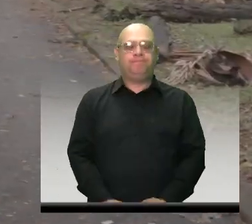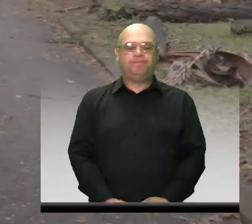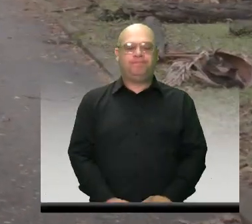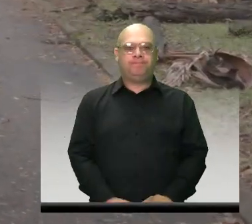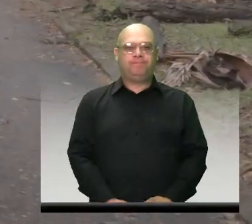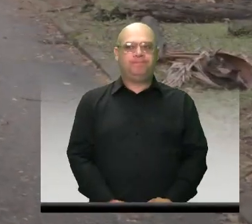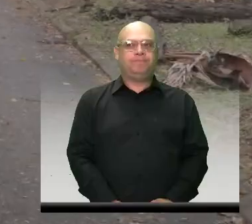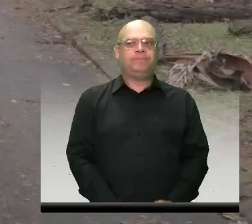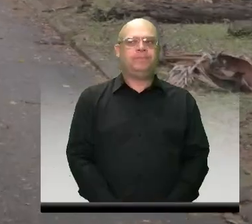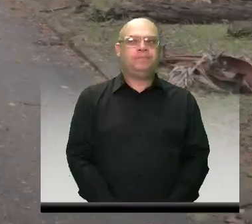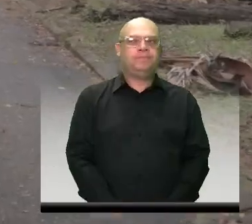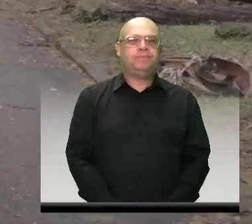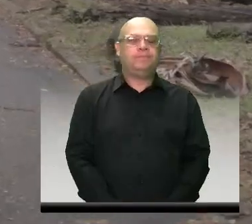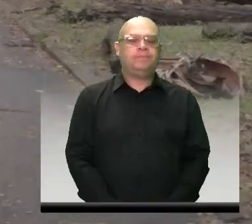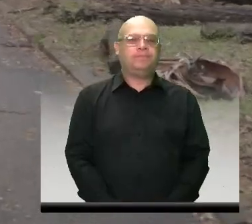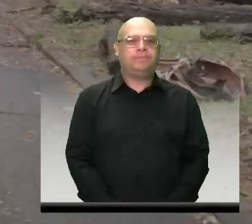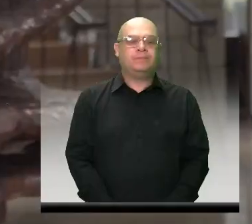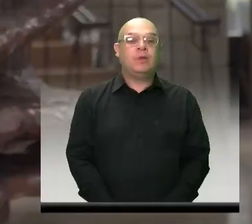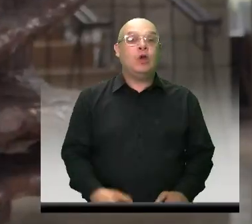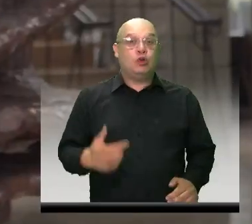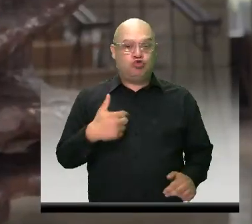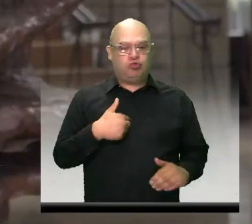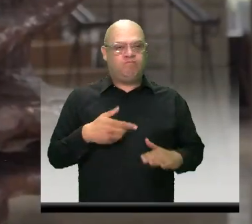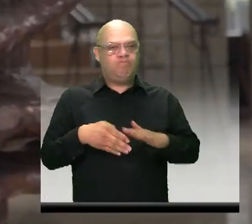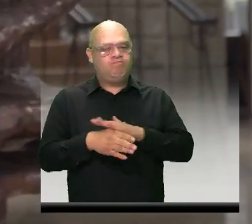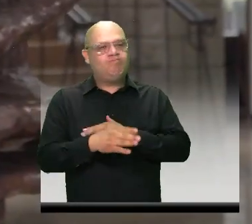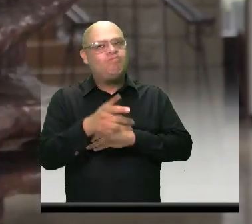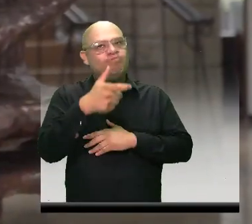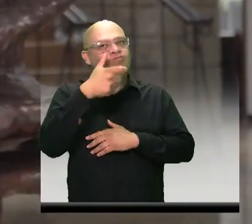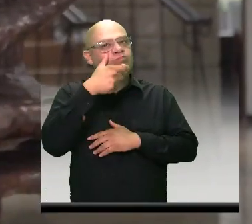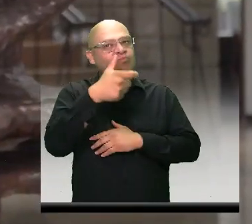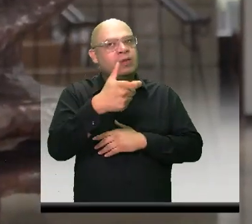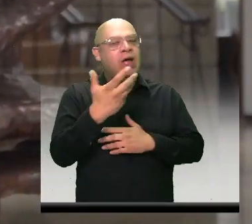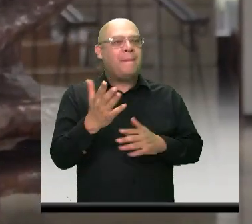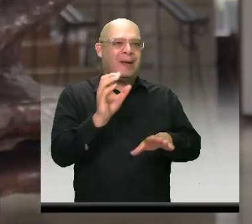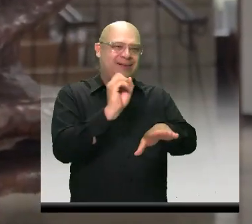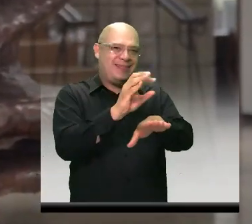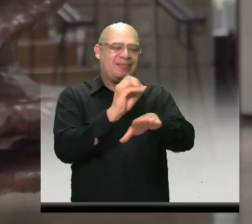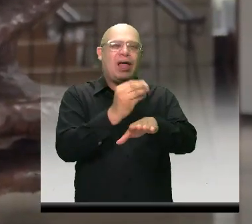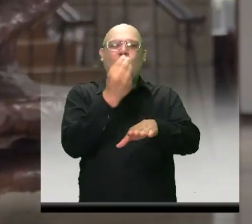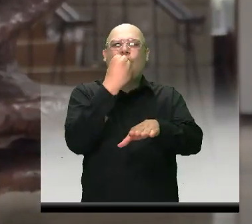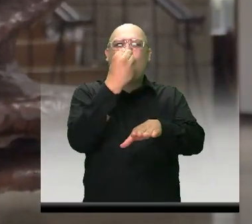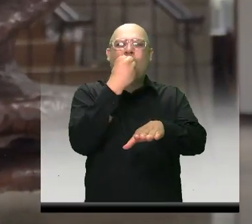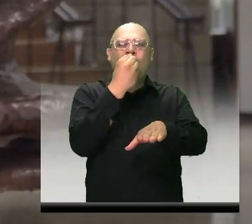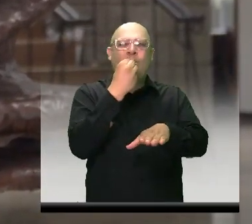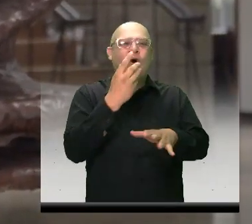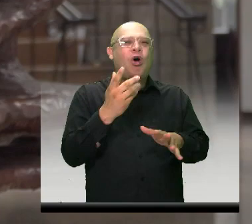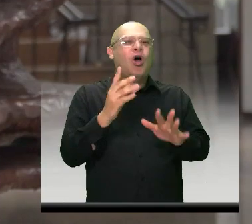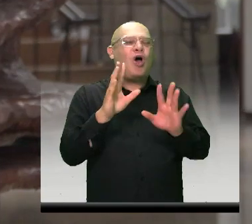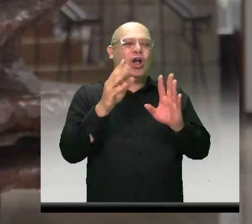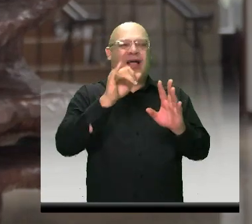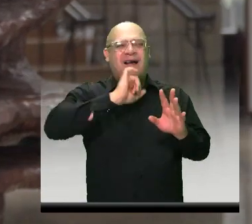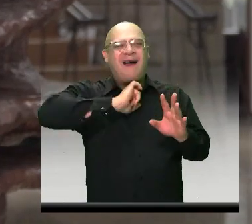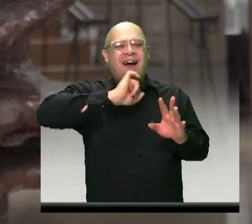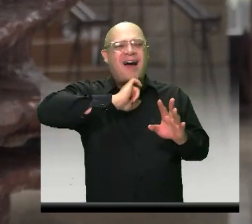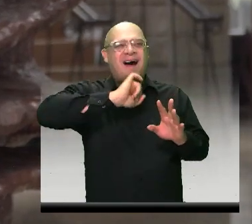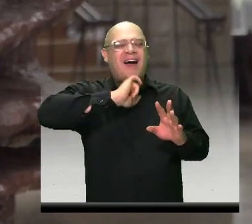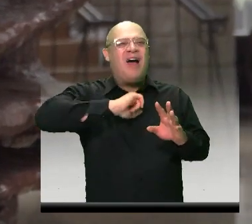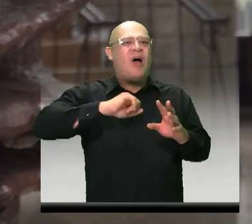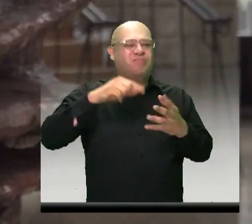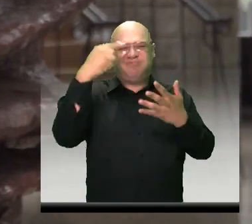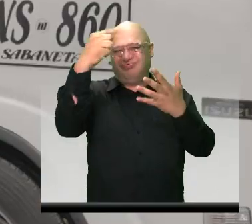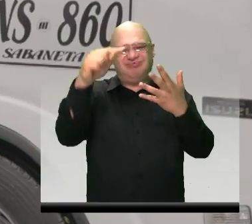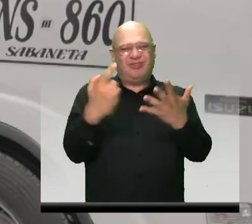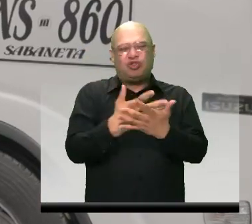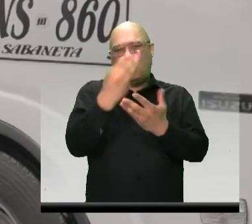Al momento de una inspección a un vehículo que transporta alimentos, materia prima cárnica o todo derivado cárnico, es